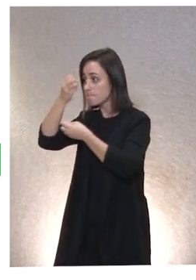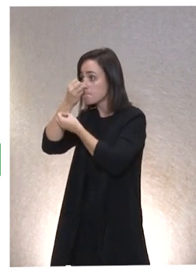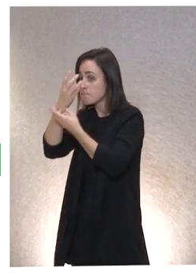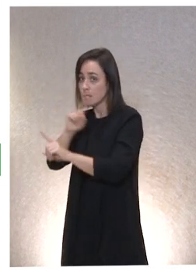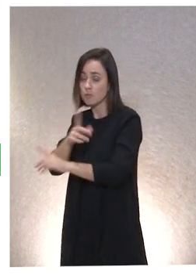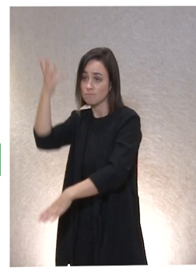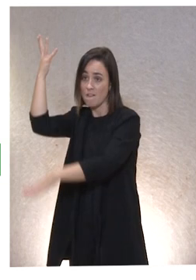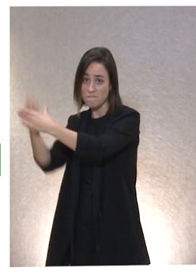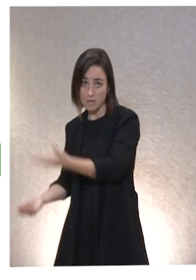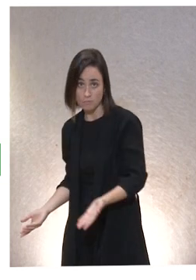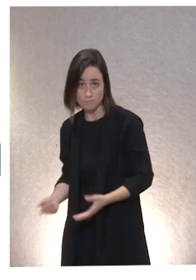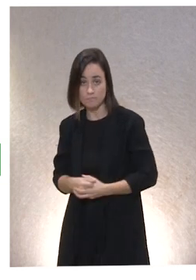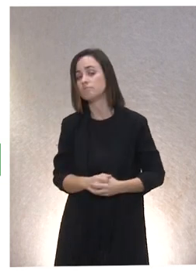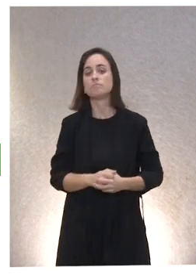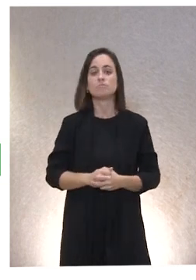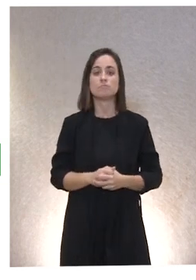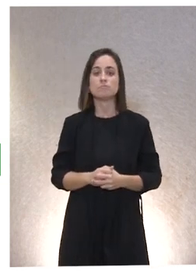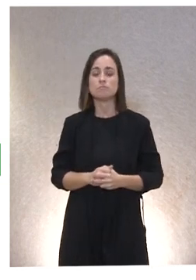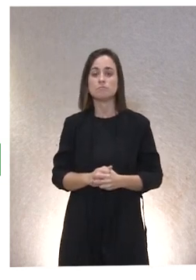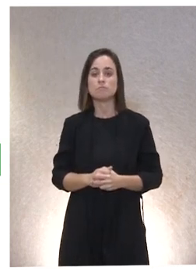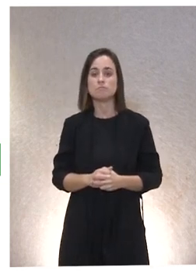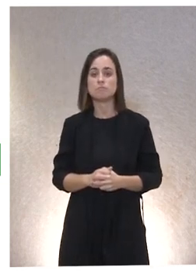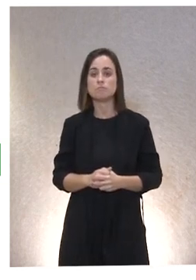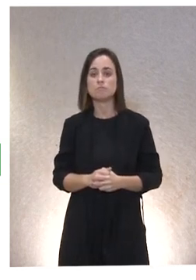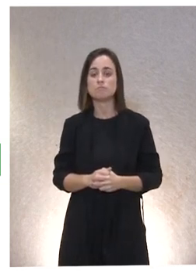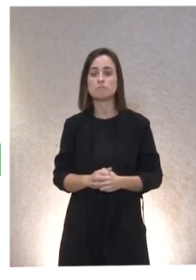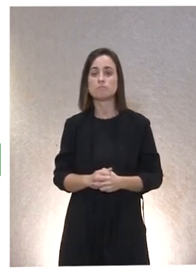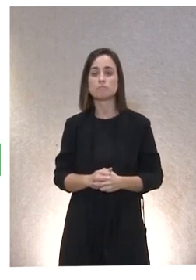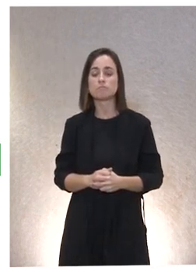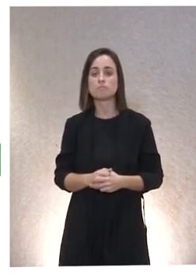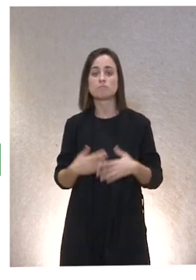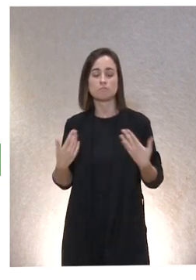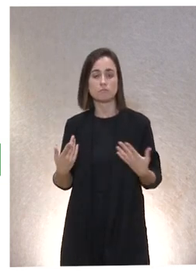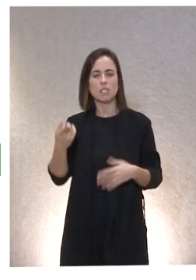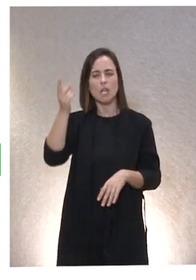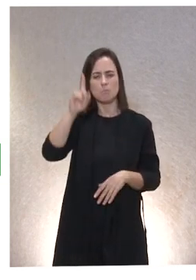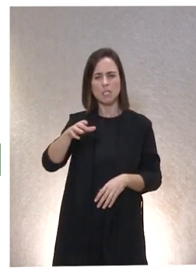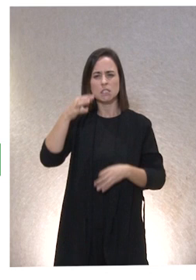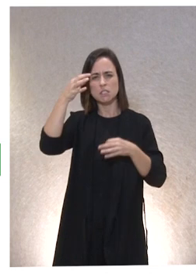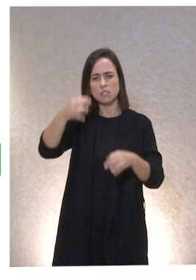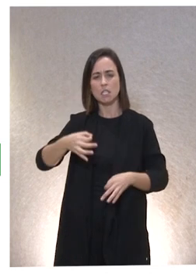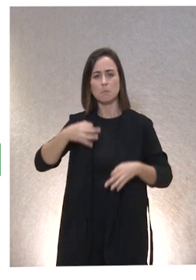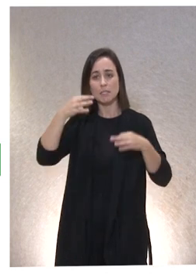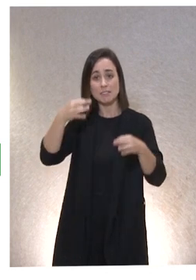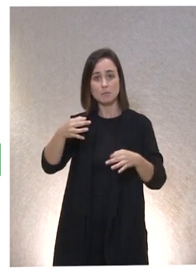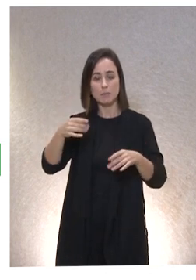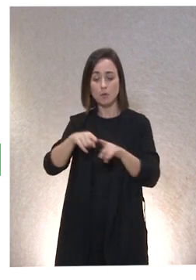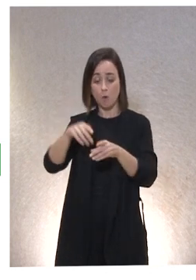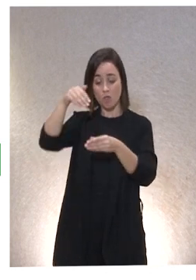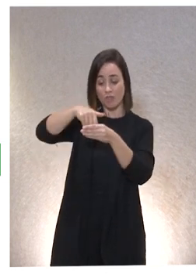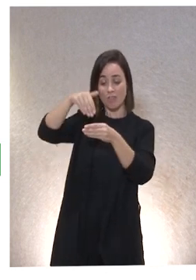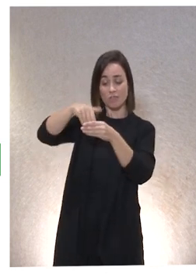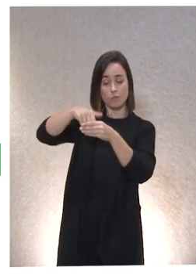Otra cuestión que es también importante. En la interdependencia está presente siempre el dar y el recibir.